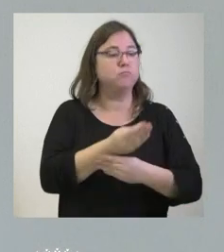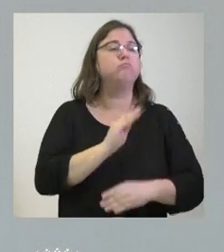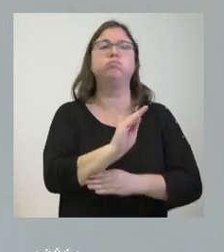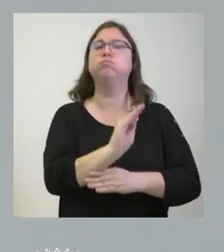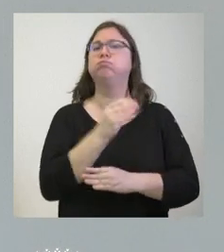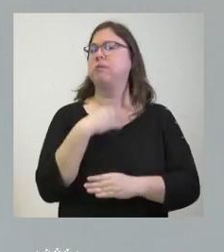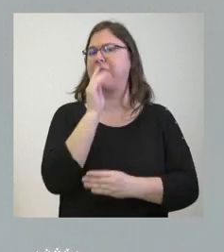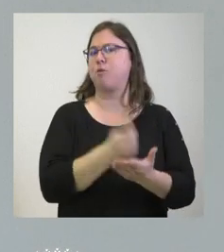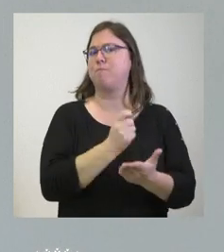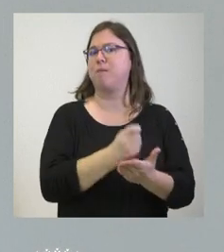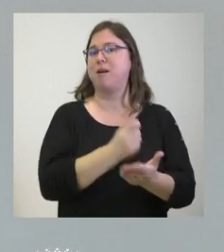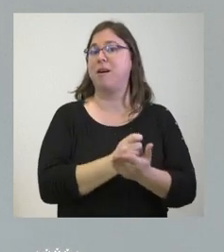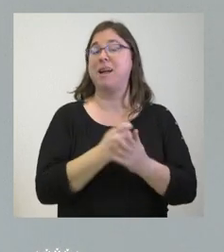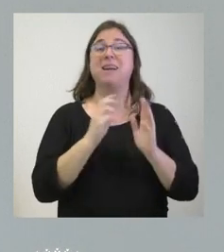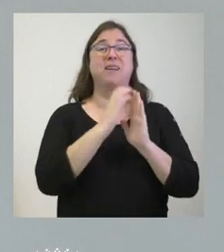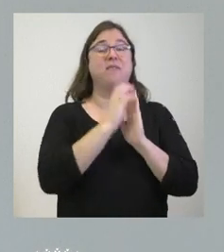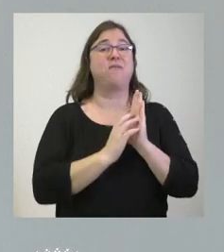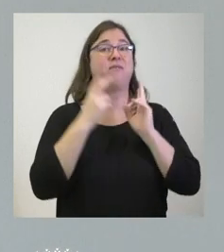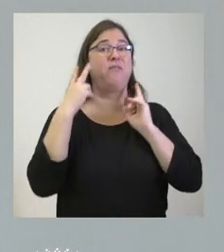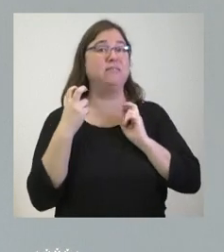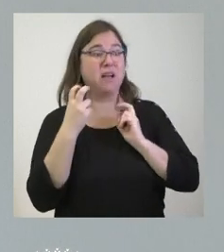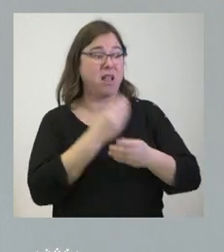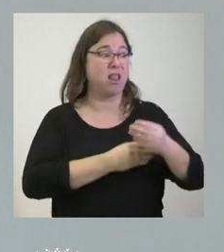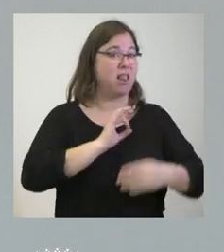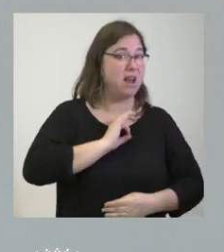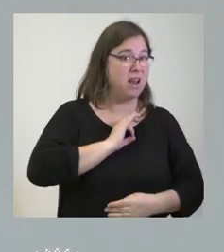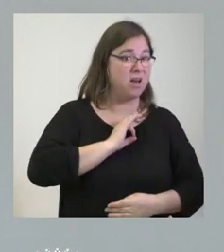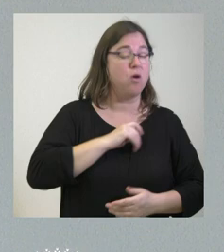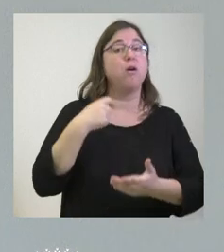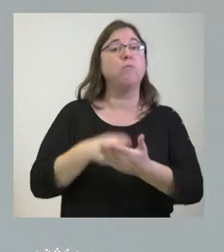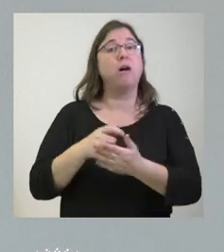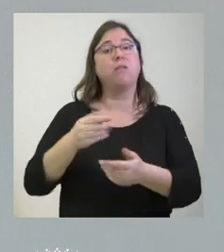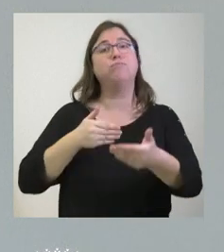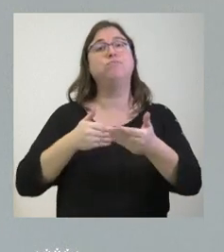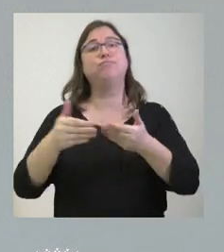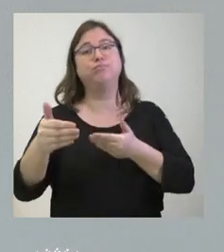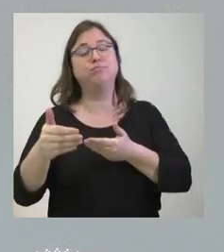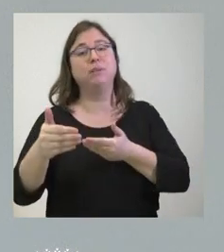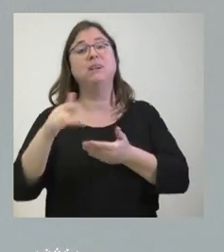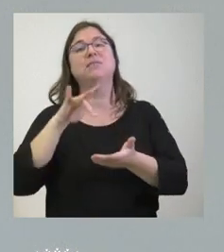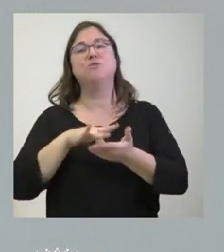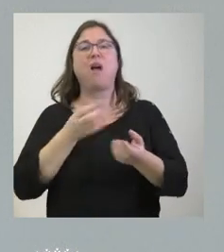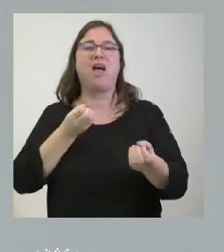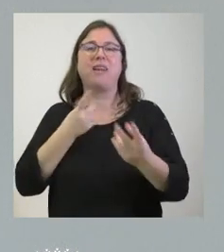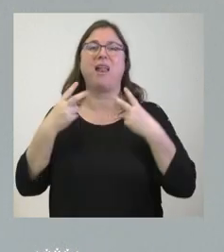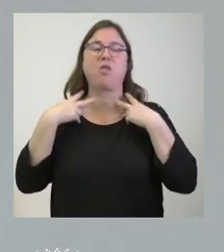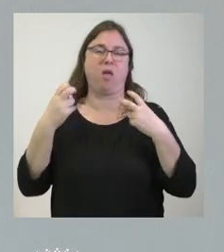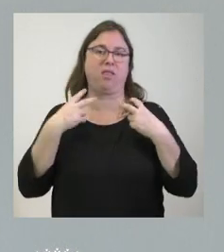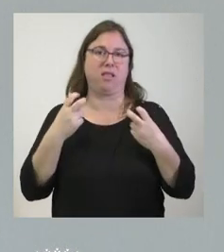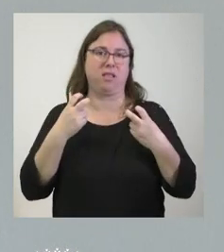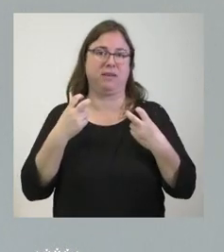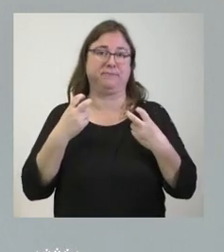esta ayuda la deducción fiscal relativa a este nacimiento de enero o febrero se aplica cuando se presenta la declaración de la renta